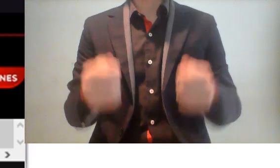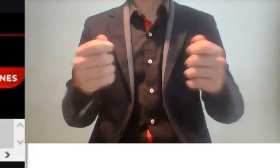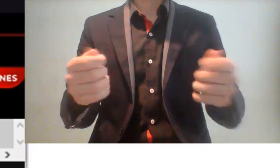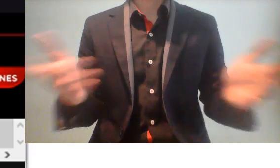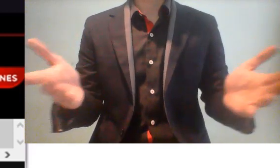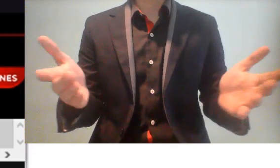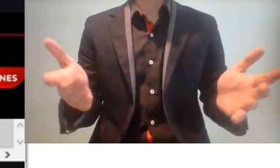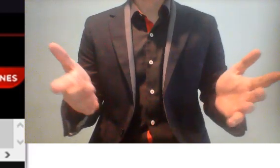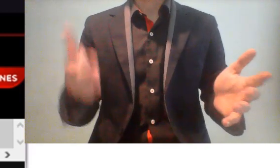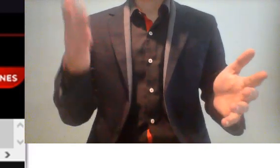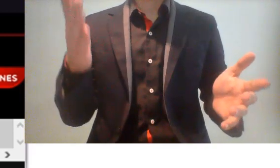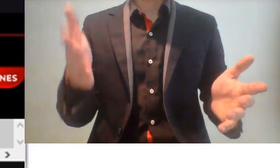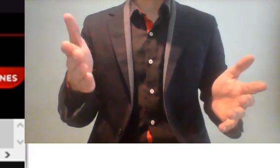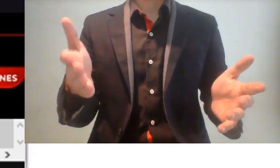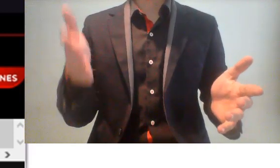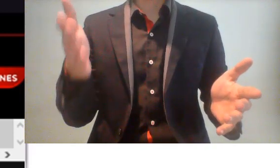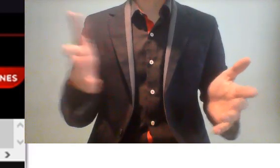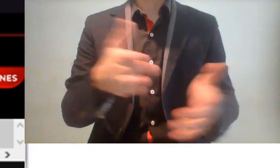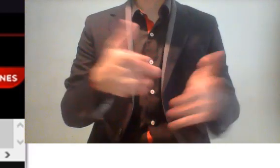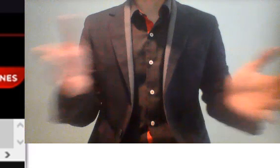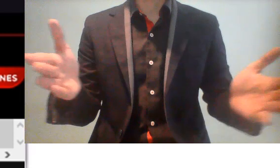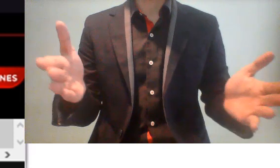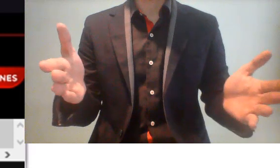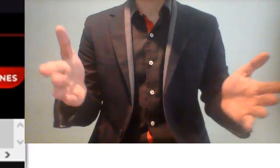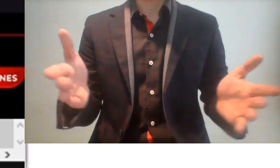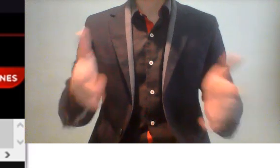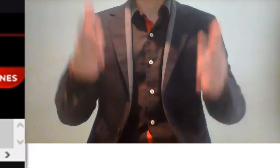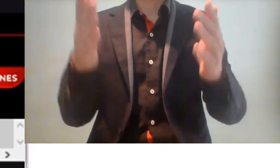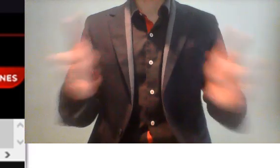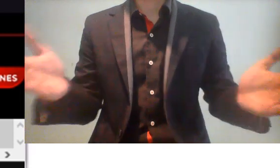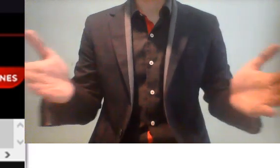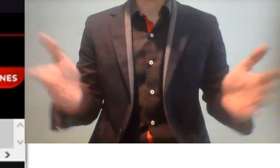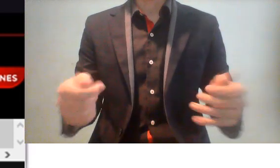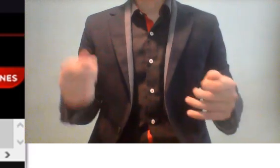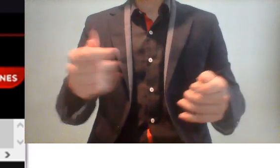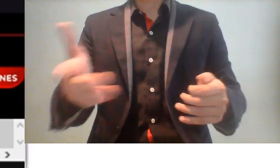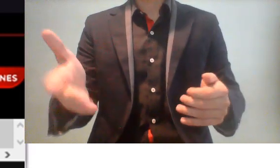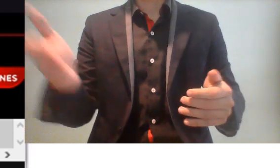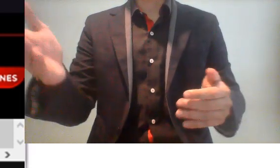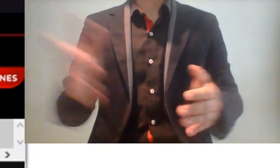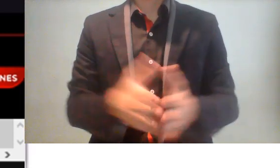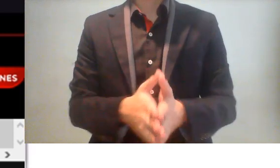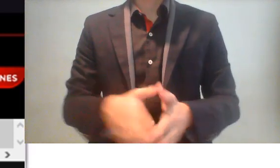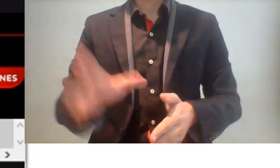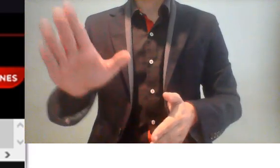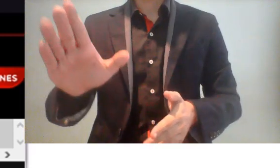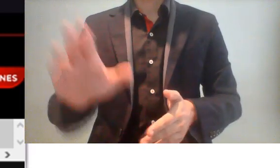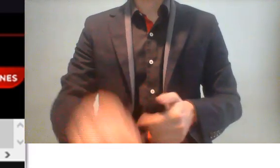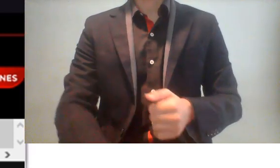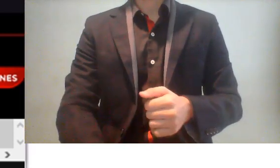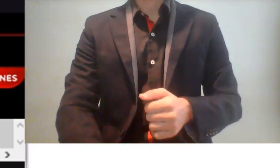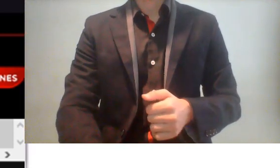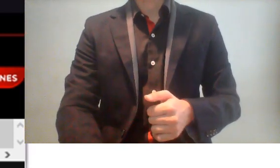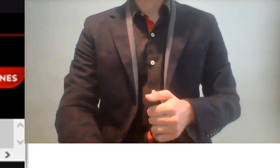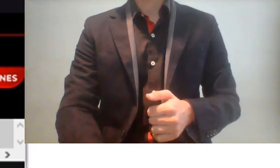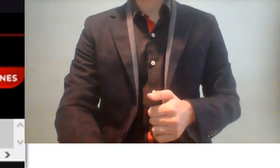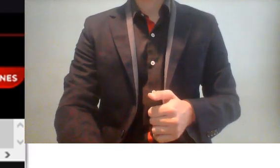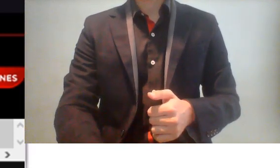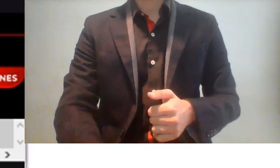compartan para que esto quede claro que los fiecomisos estaban corruptos por su naturaleza desde un principio. Y bueno, nos vemos muy pronto y gracias por ver esto.